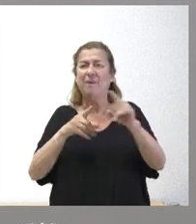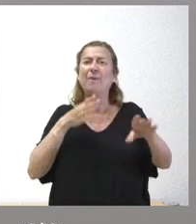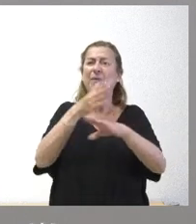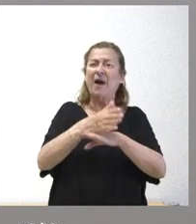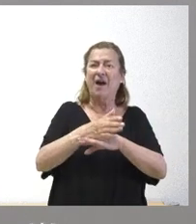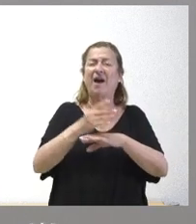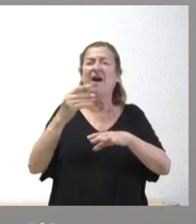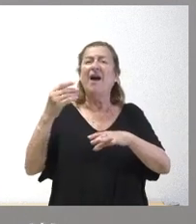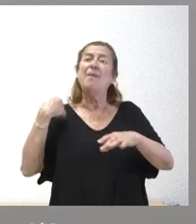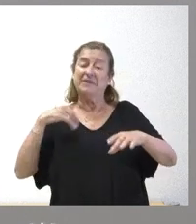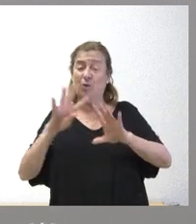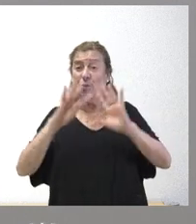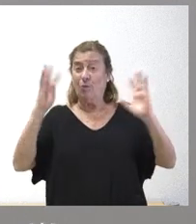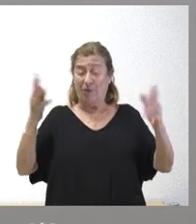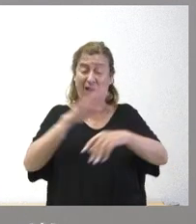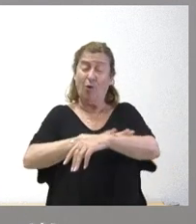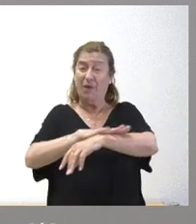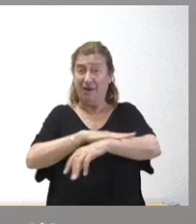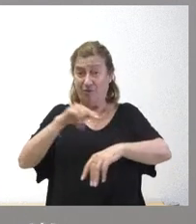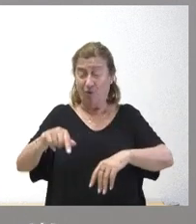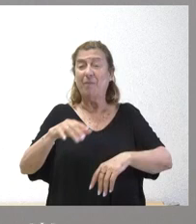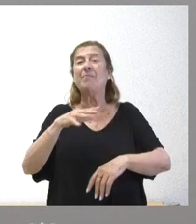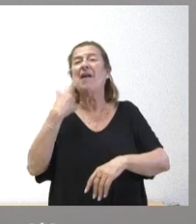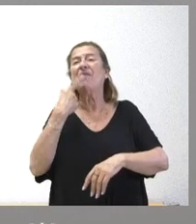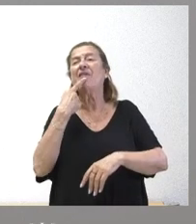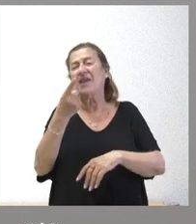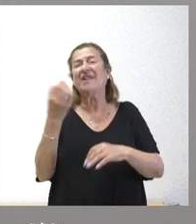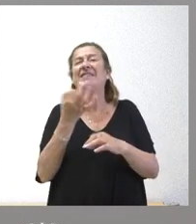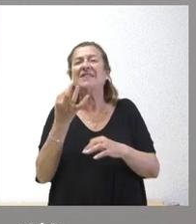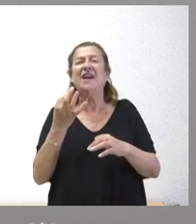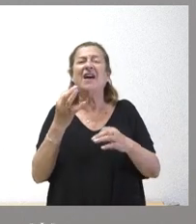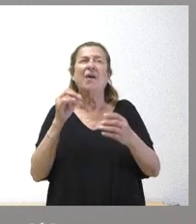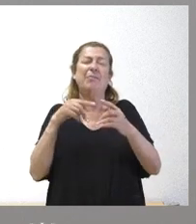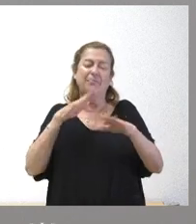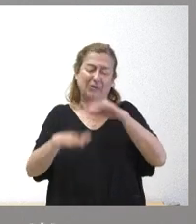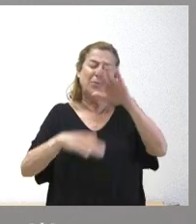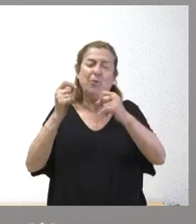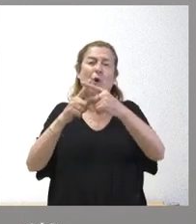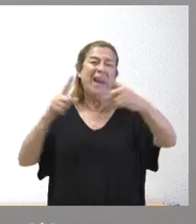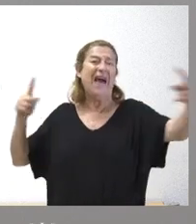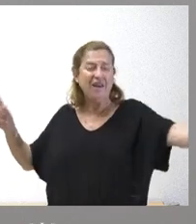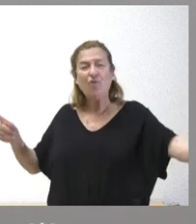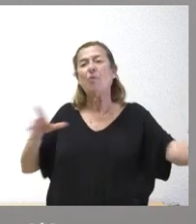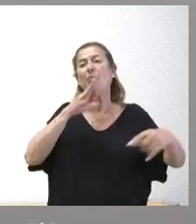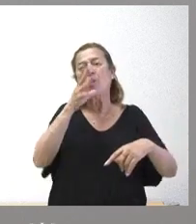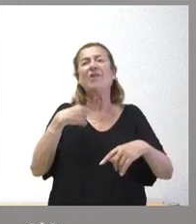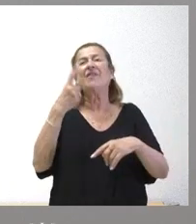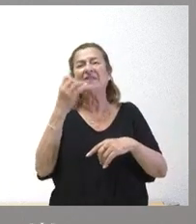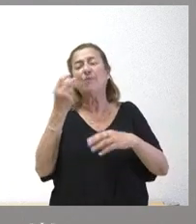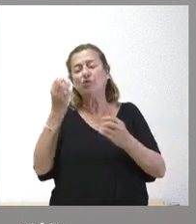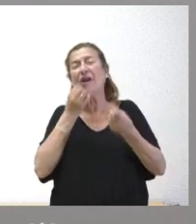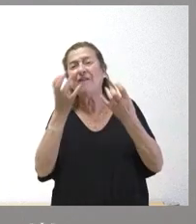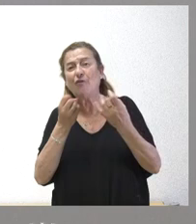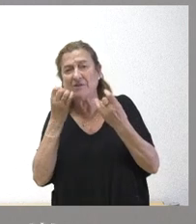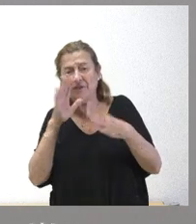correspondiente del consejo de gobierno comentando cuál era el procedimiento el procedimiento es un poco largo porque exige muchísimo informe previo y luego